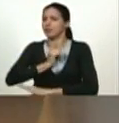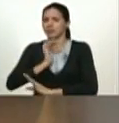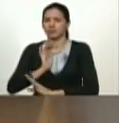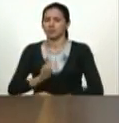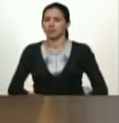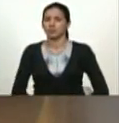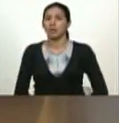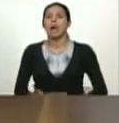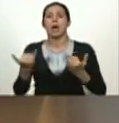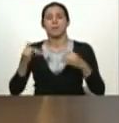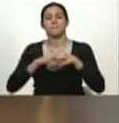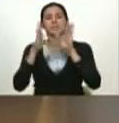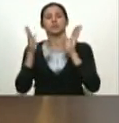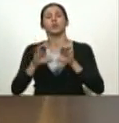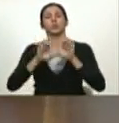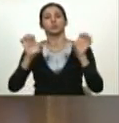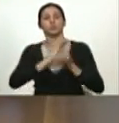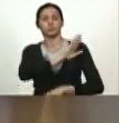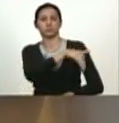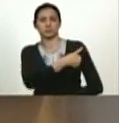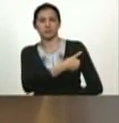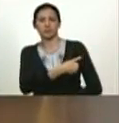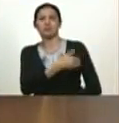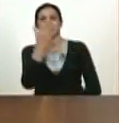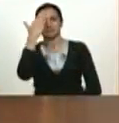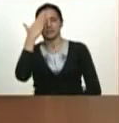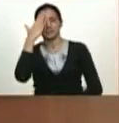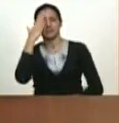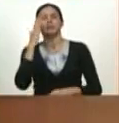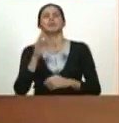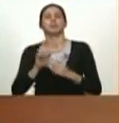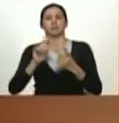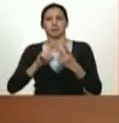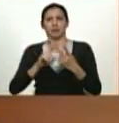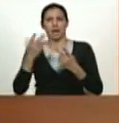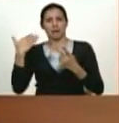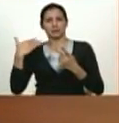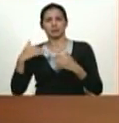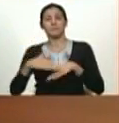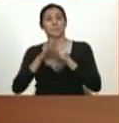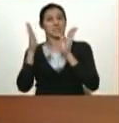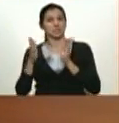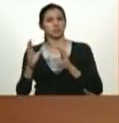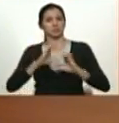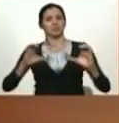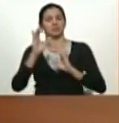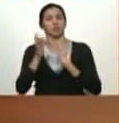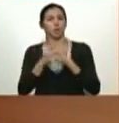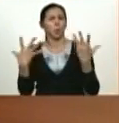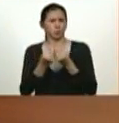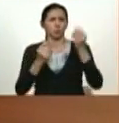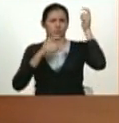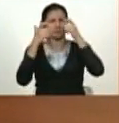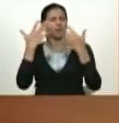ahora va a ser ministro de educación universitaria conoce muy bien el área de ciencia y tecnología fue ministro de ciencia y tecnología el comandante Chávez